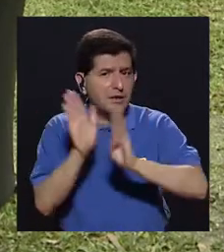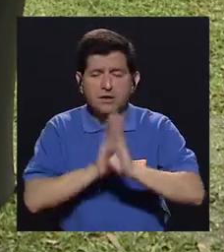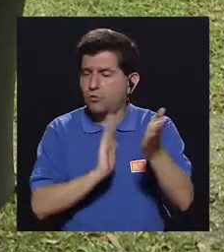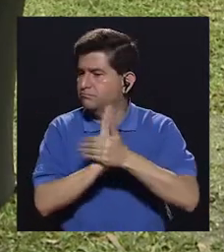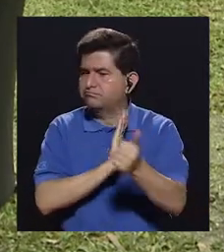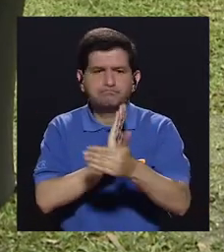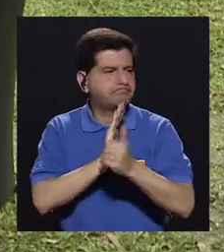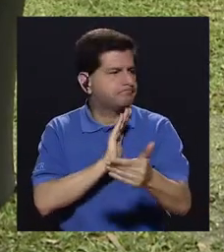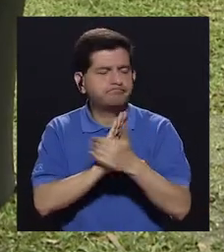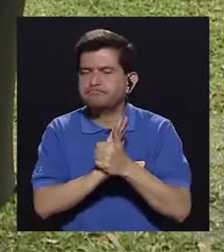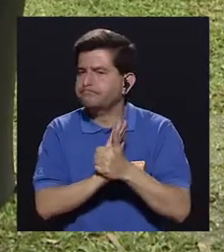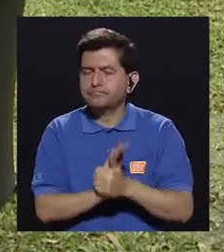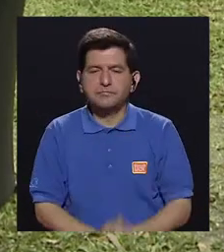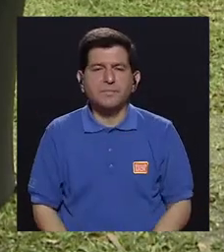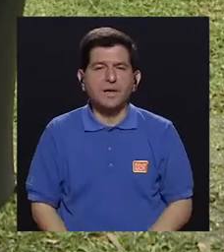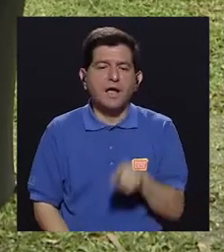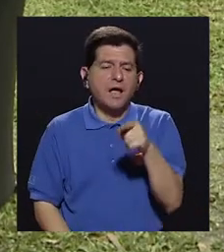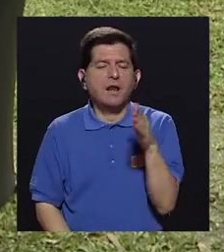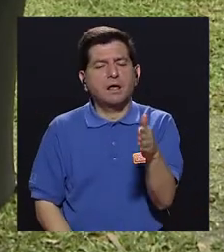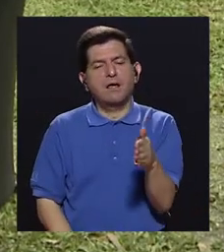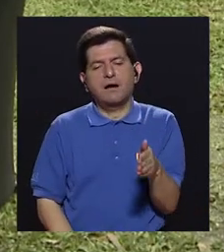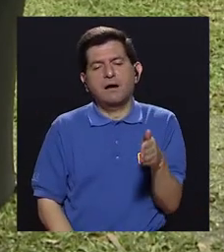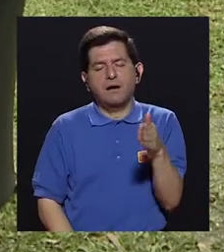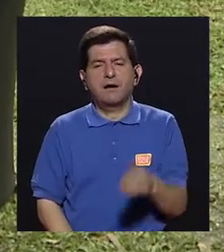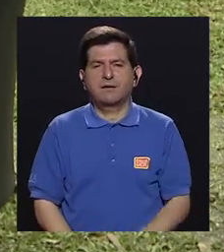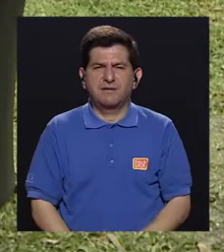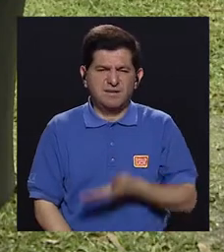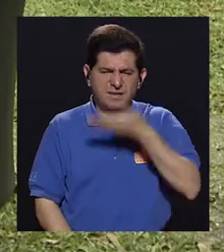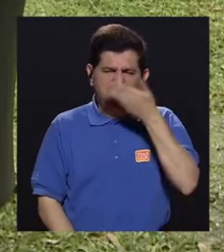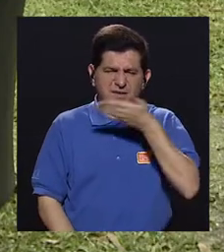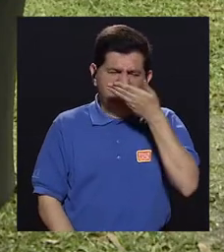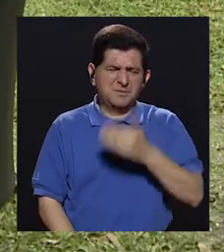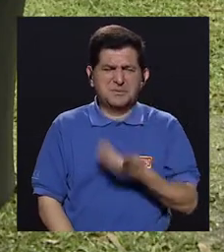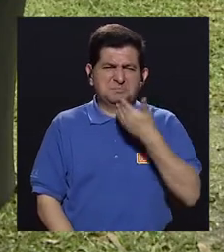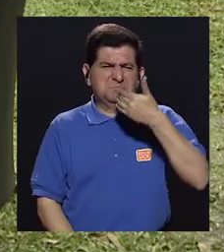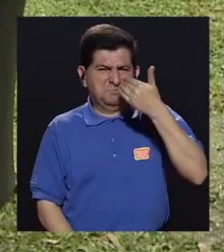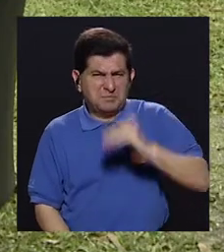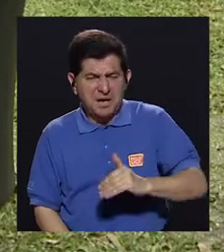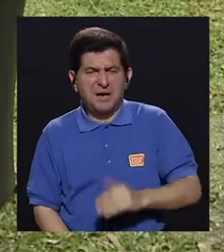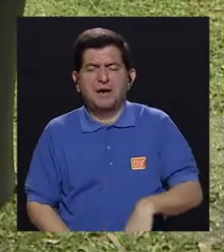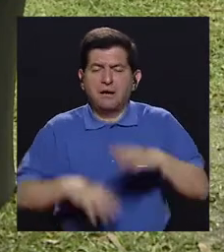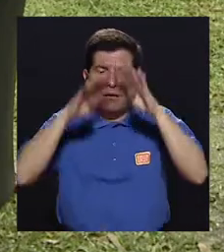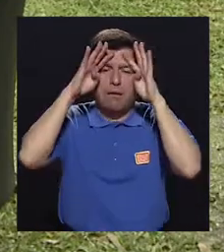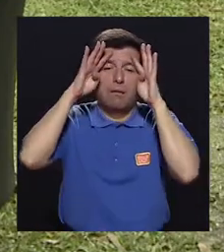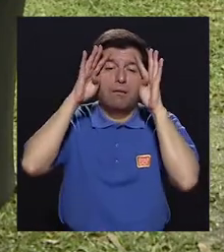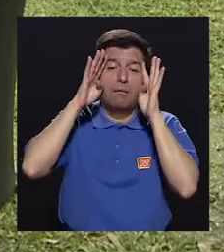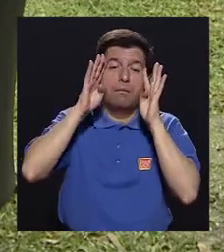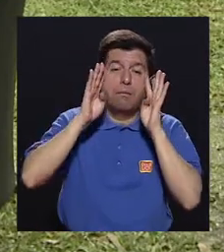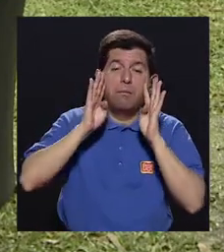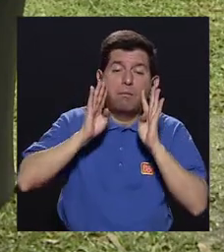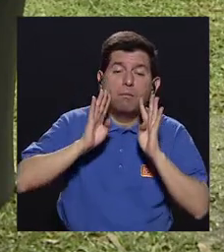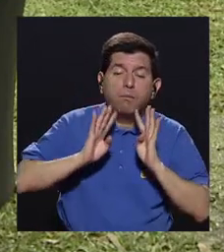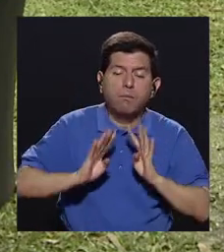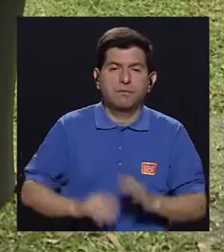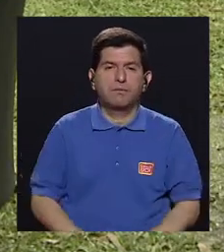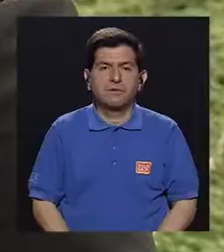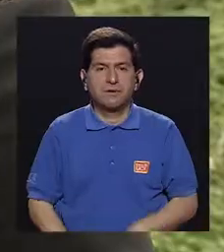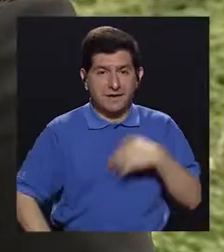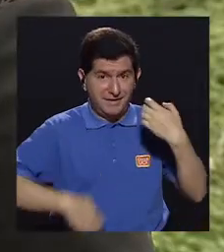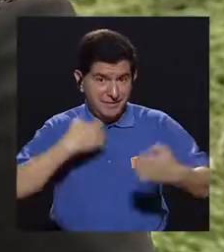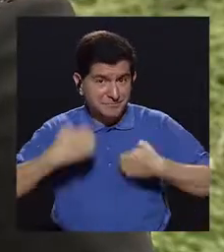desarrolle todas sus habilidades, ¿verdad? Es el más lento, el que huele peor, el que suda mucho, entonces